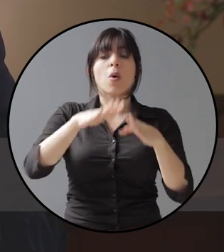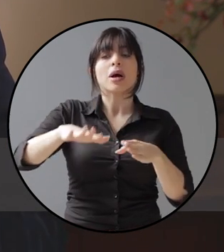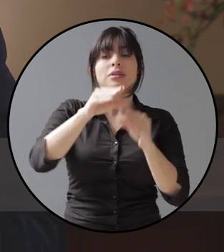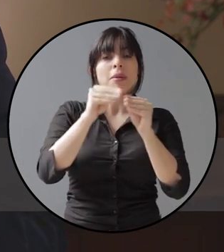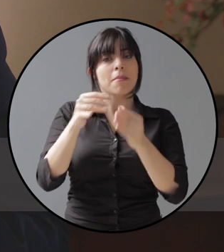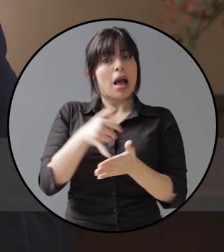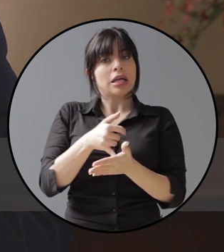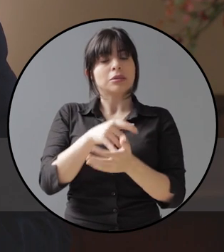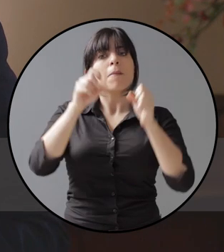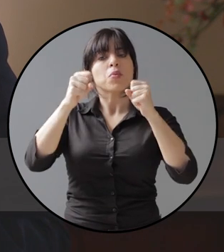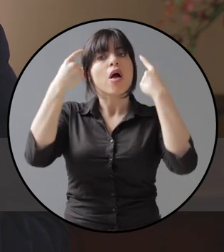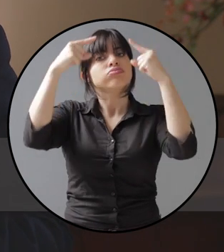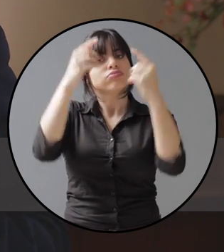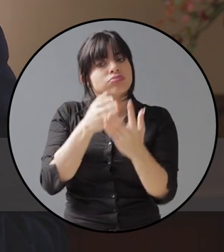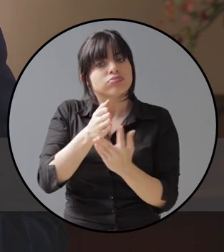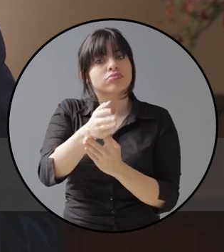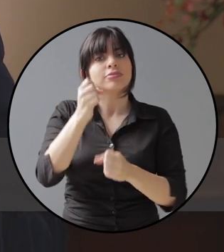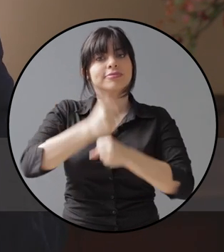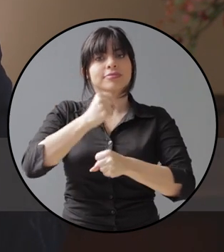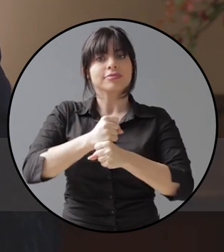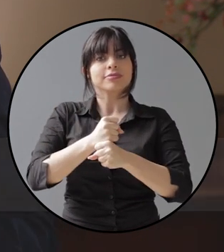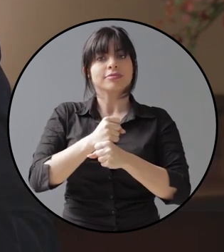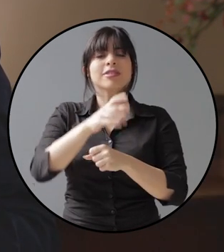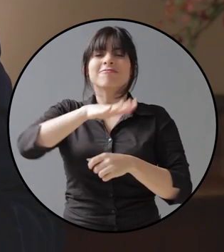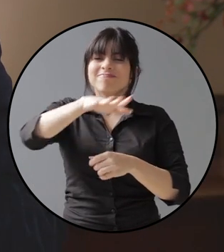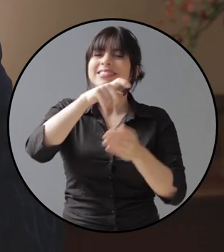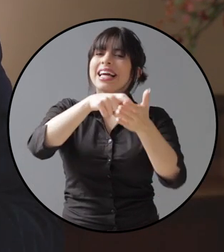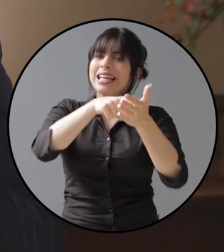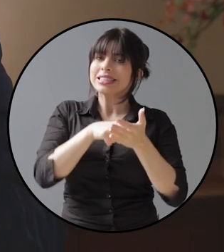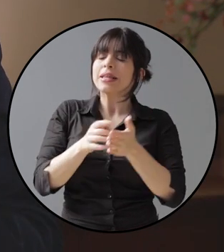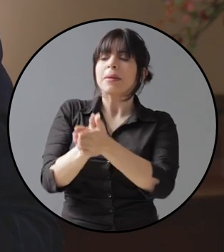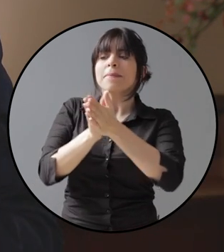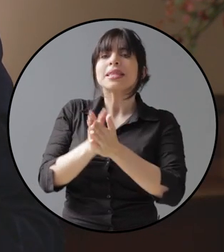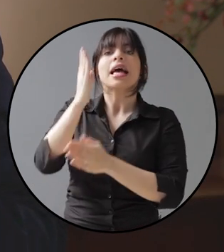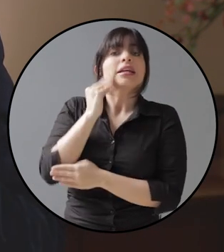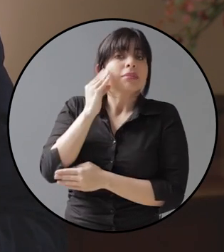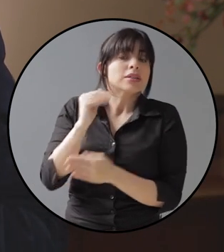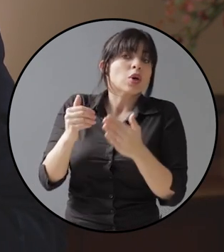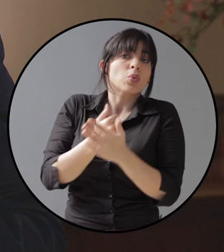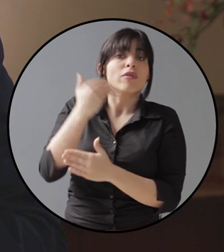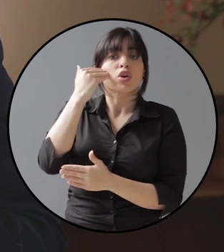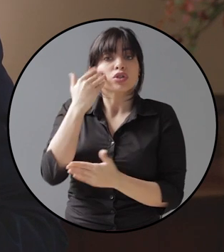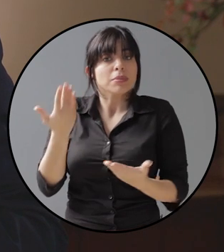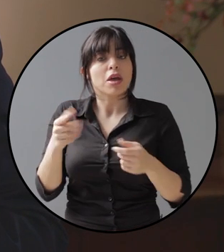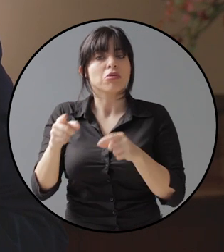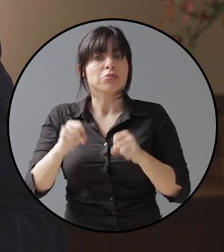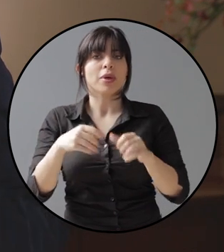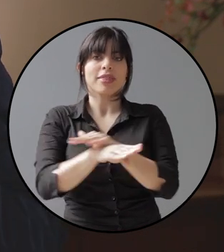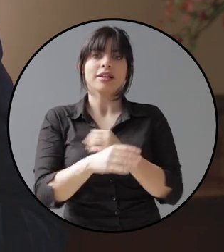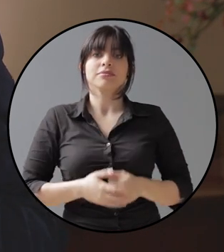más vulnerables accedan a un mercado laboral exigente que pide experiencia y nuevos conocimientos.